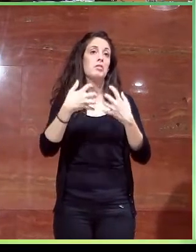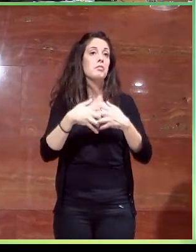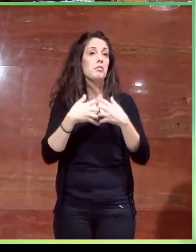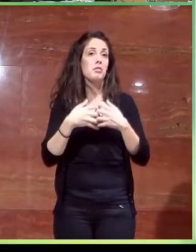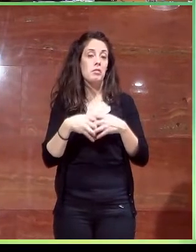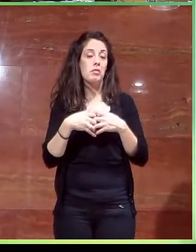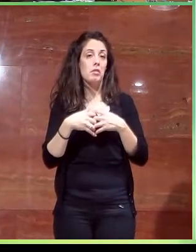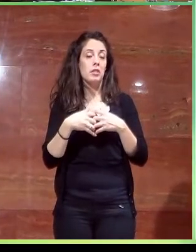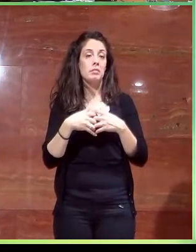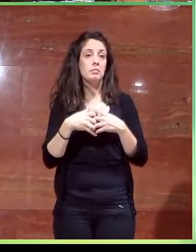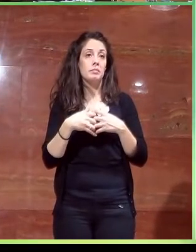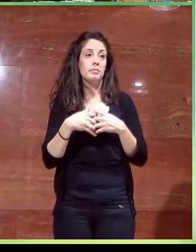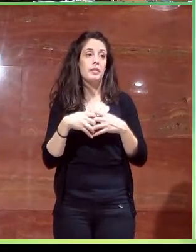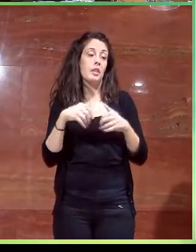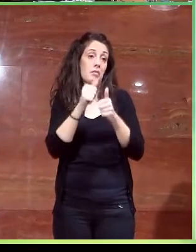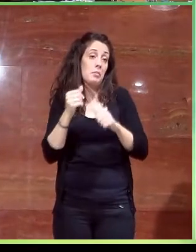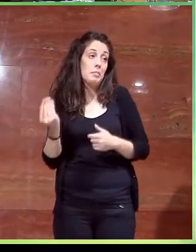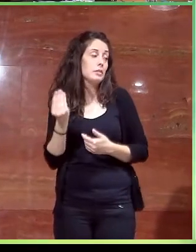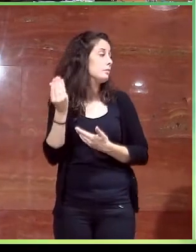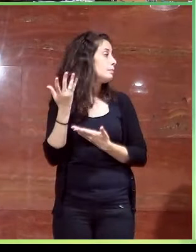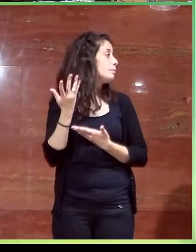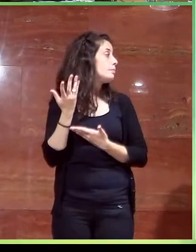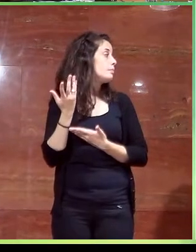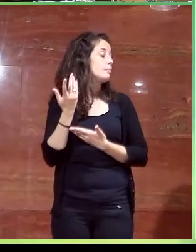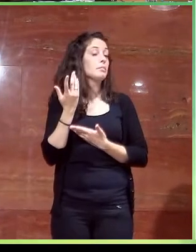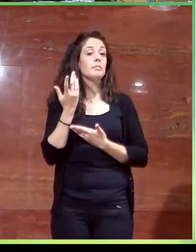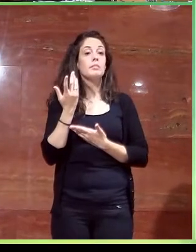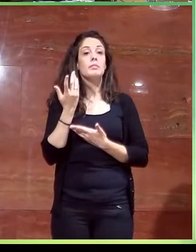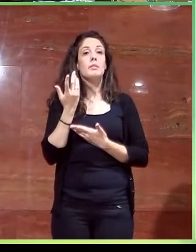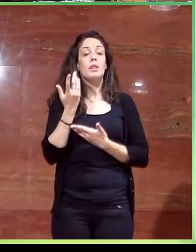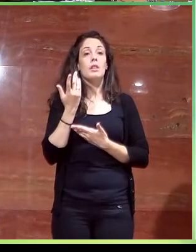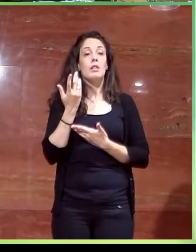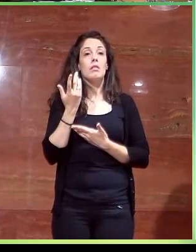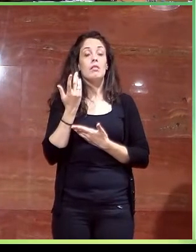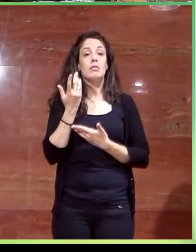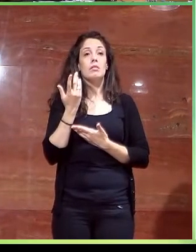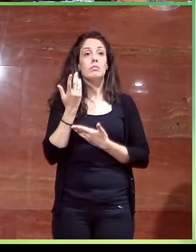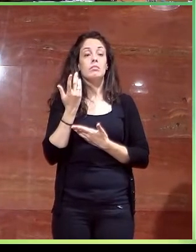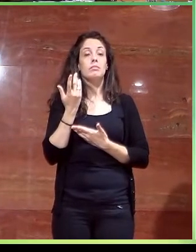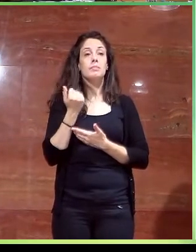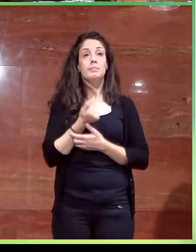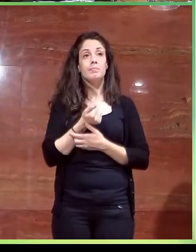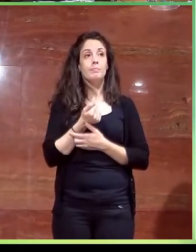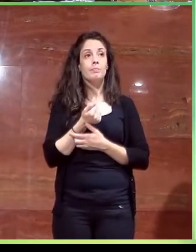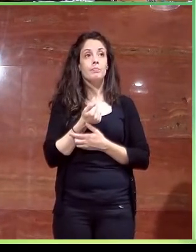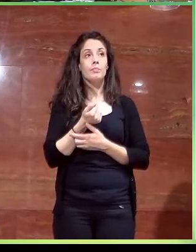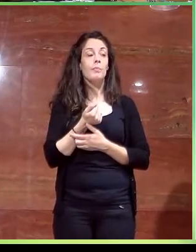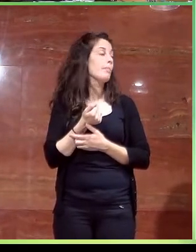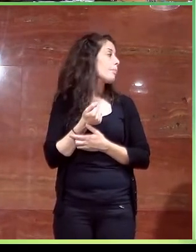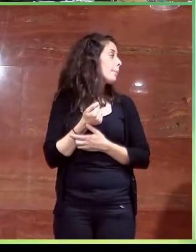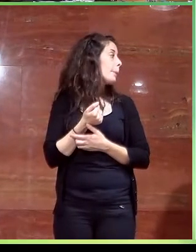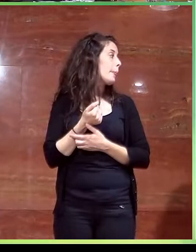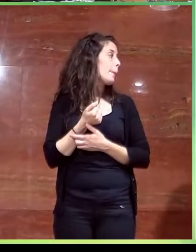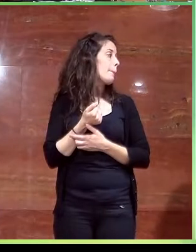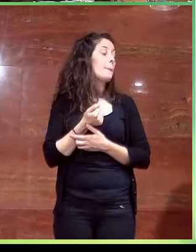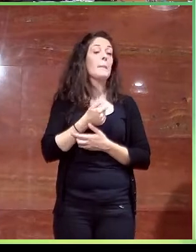de hecho, como ha comentado antes Juan, en cuanto a las personas que no… o sea, lo que es la visualización o